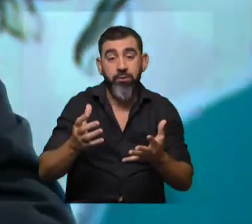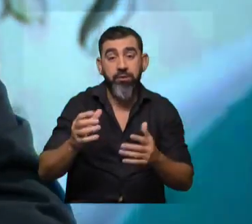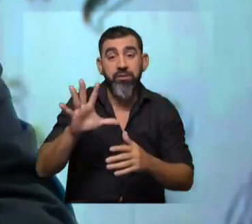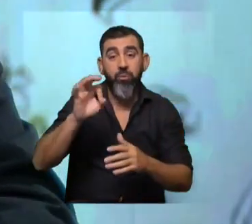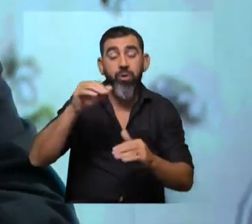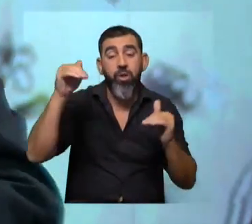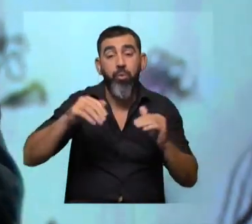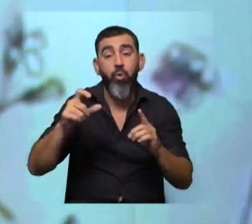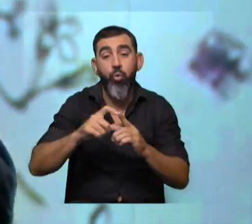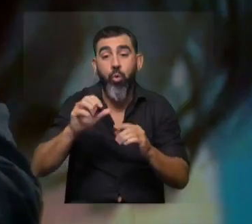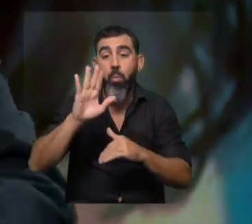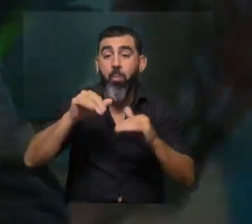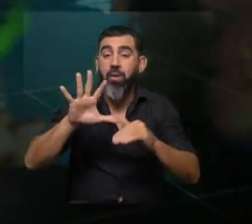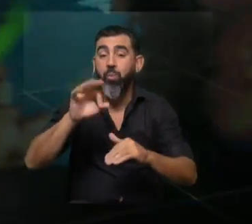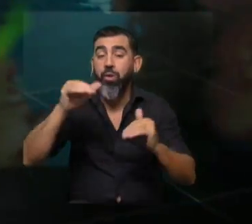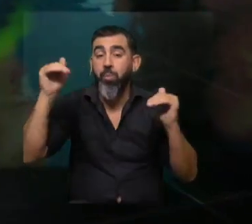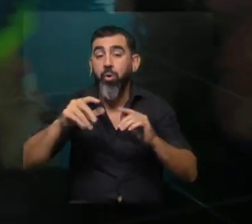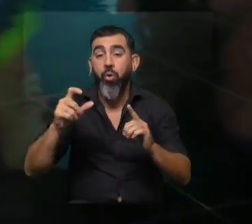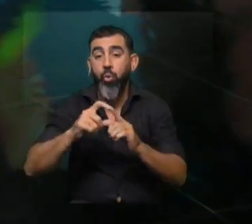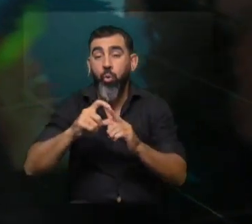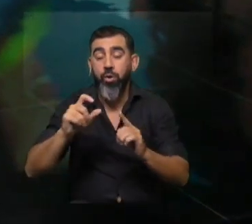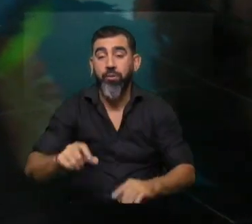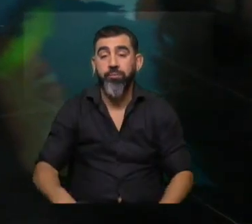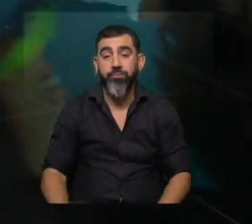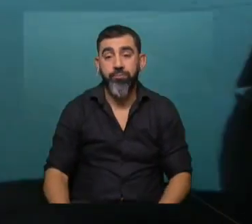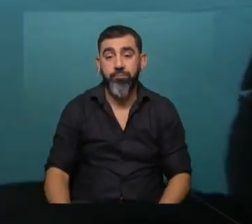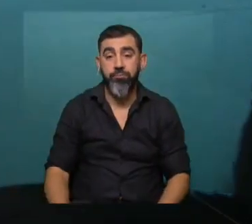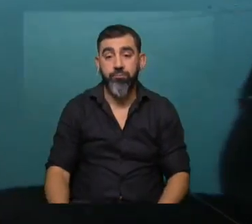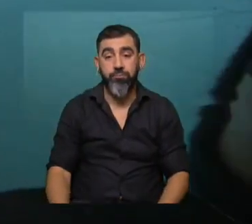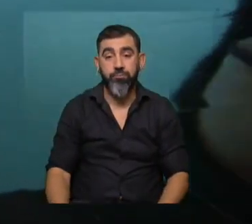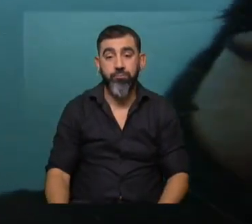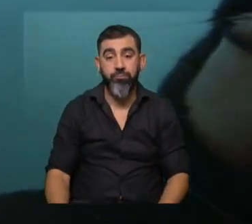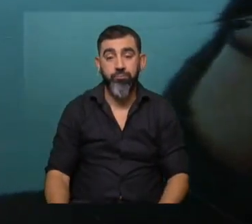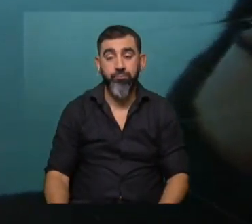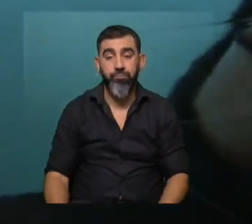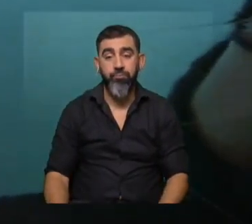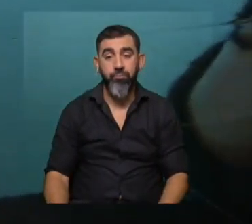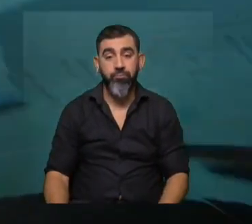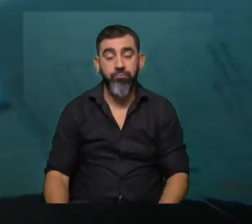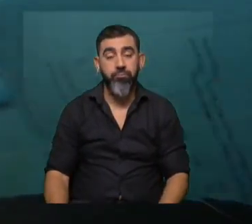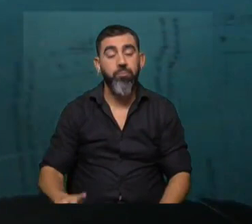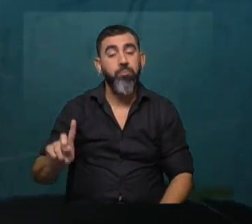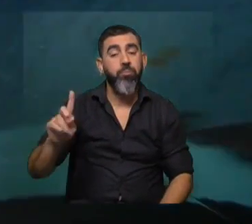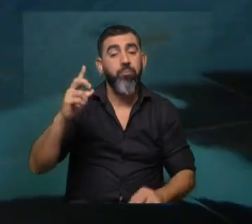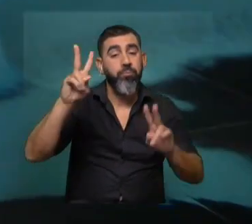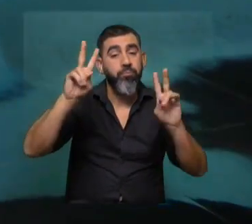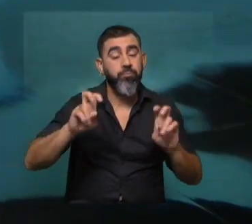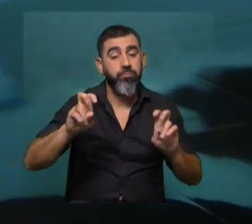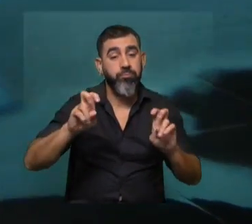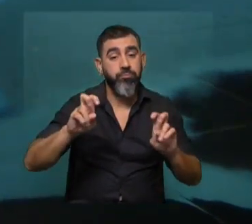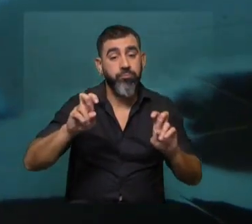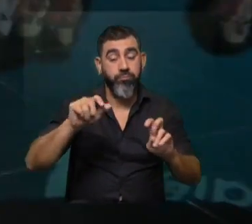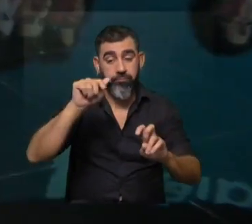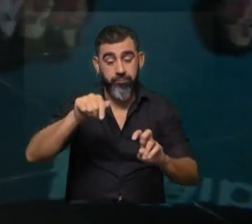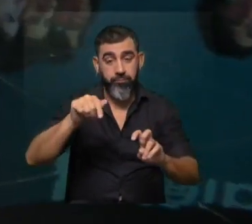50, si no es más de 50, dependiendo de la cotización del En cambio del día. Sí. Y una de las prioridades que ustedes fijaron a partir de